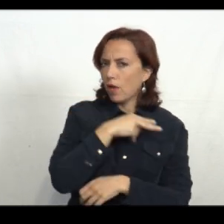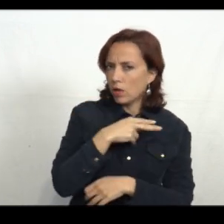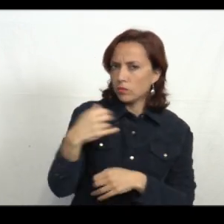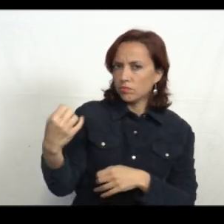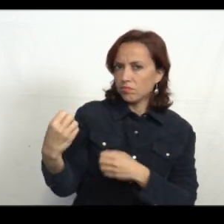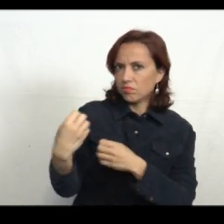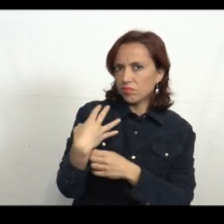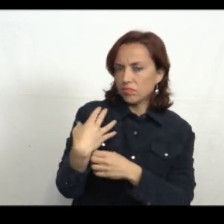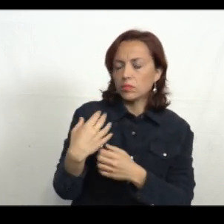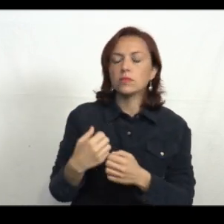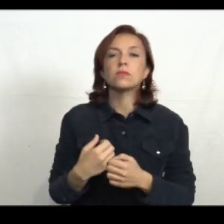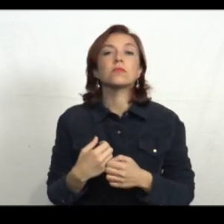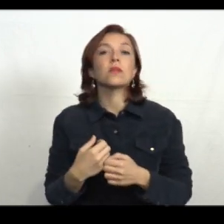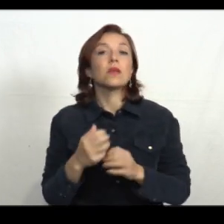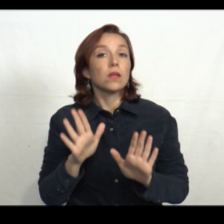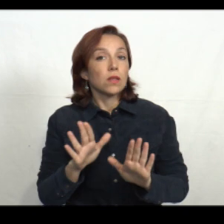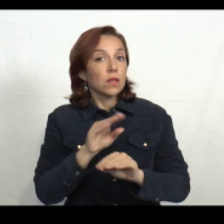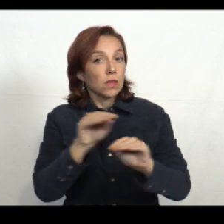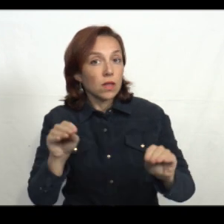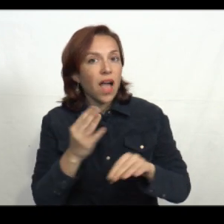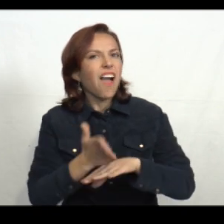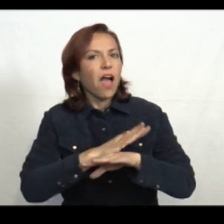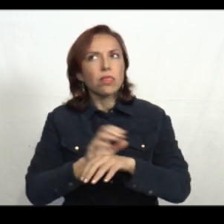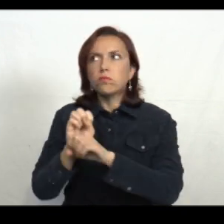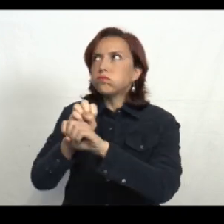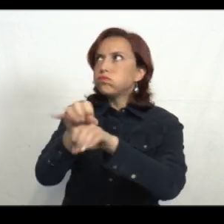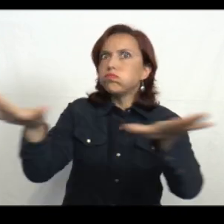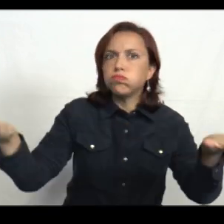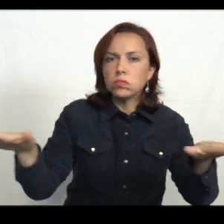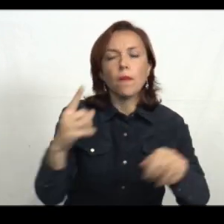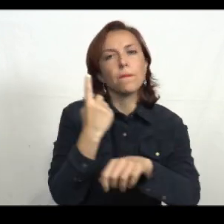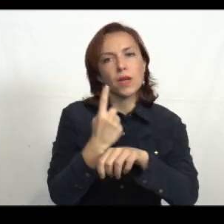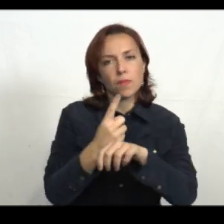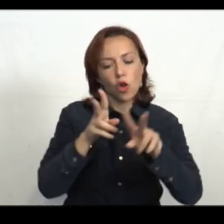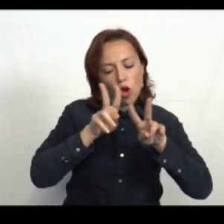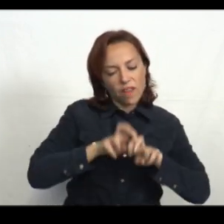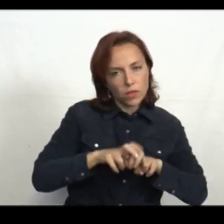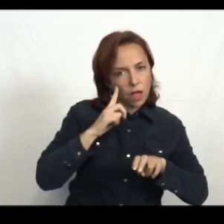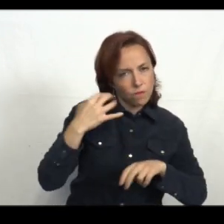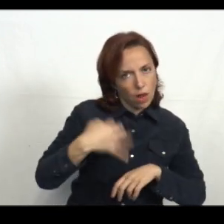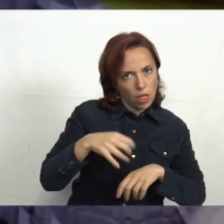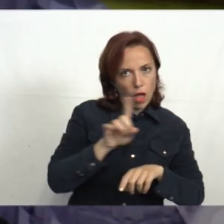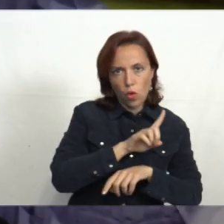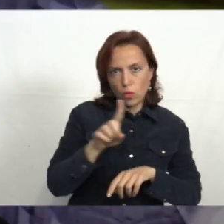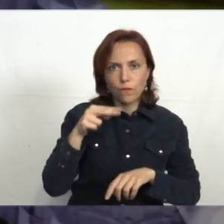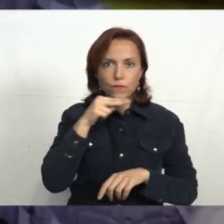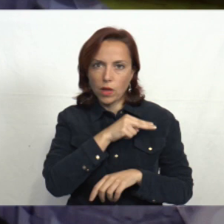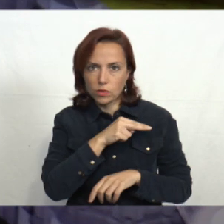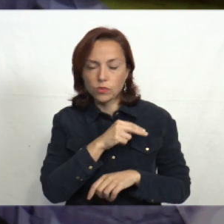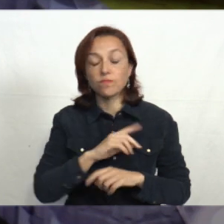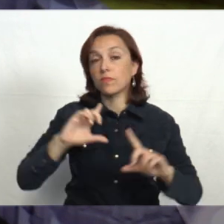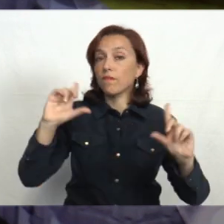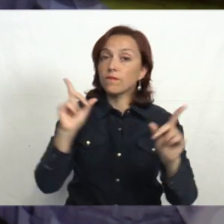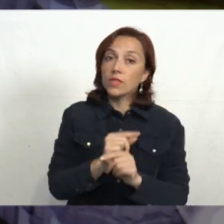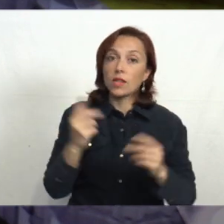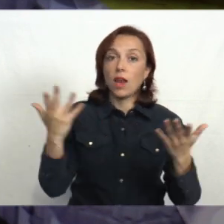través de las redes sociales. Y recordá, antes de reenviarlo, chequealo. Línea verde. Y de esta manera